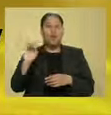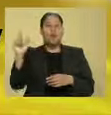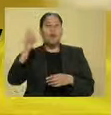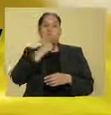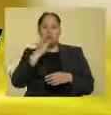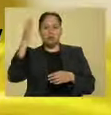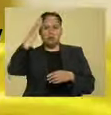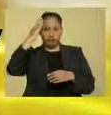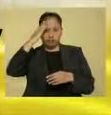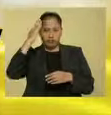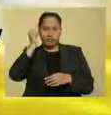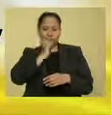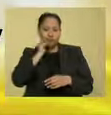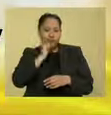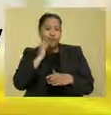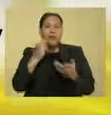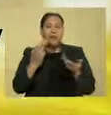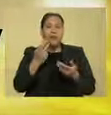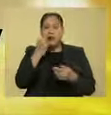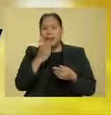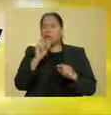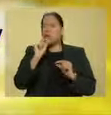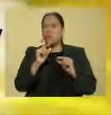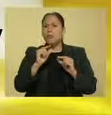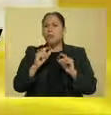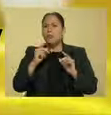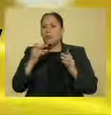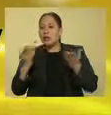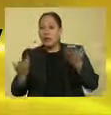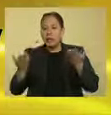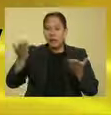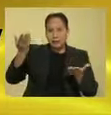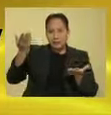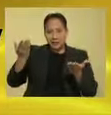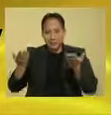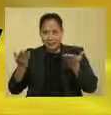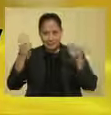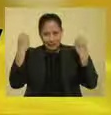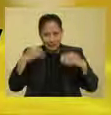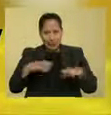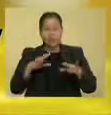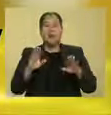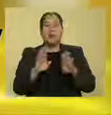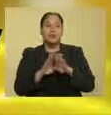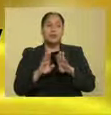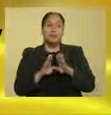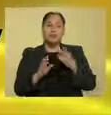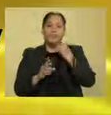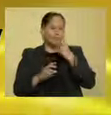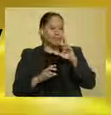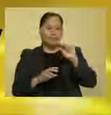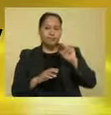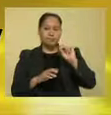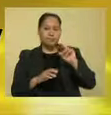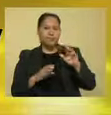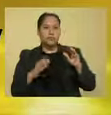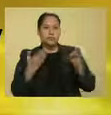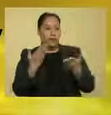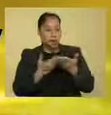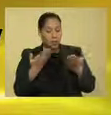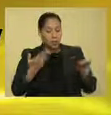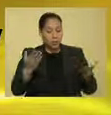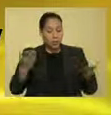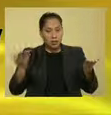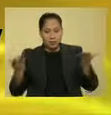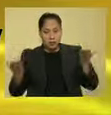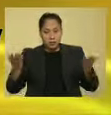lugar. Y entonces, bueno, esto, aquello empezaba a perder su equilibrio y su balance. Y para terminar de armar este espectro